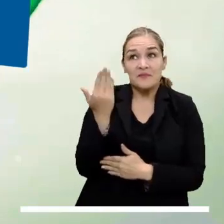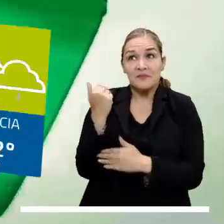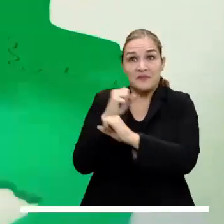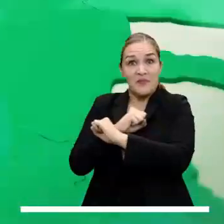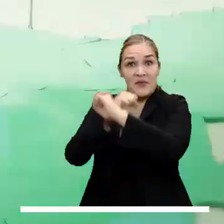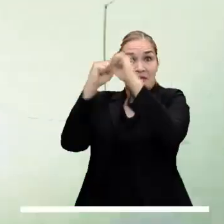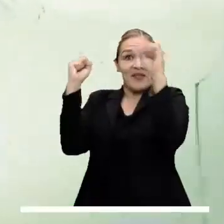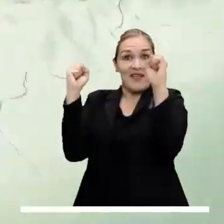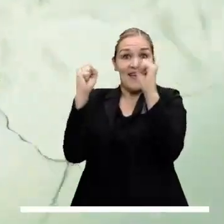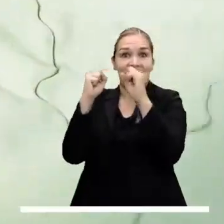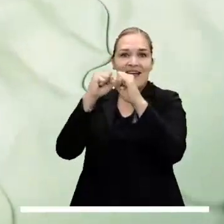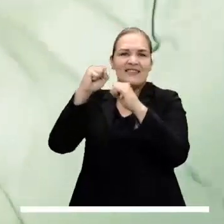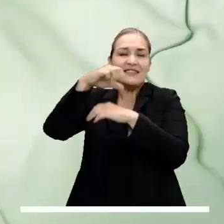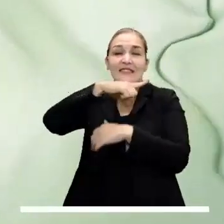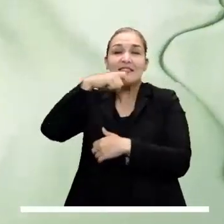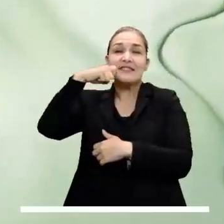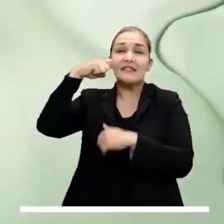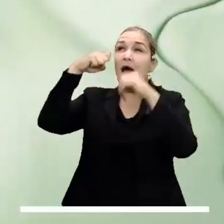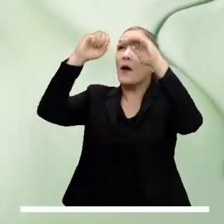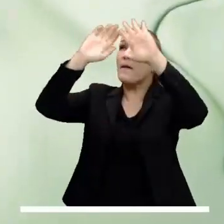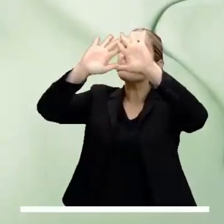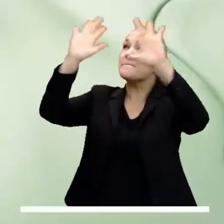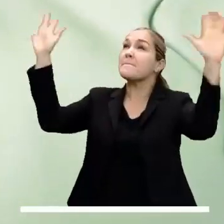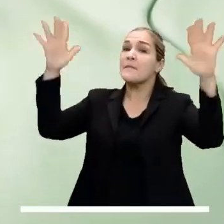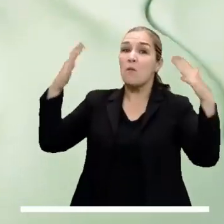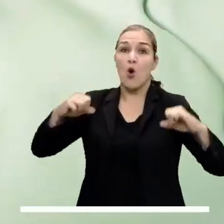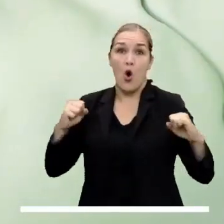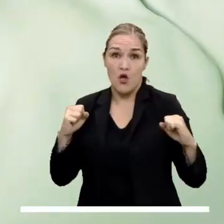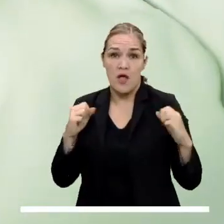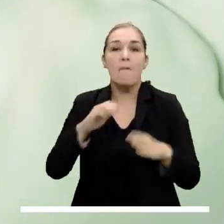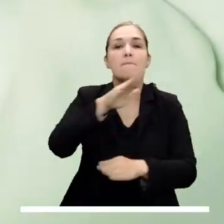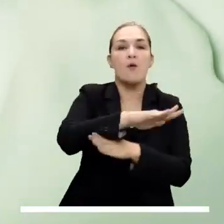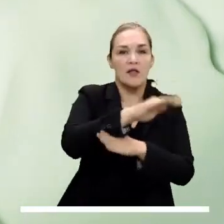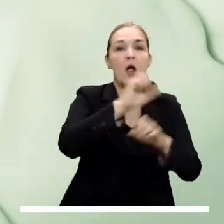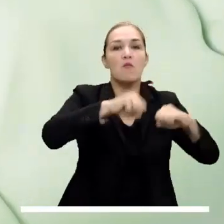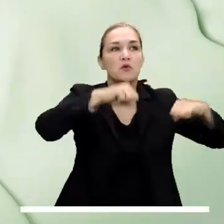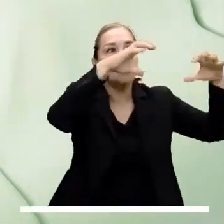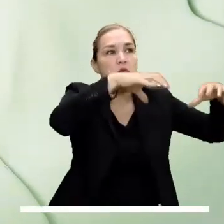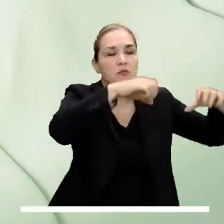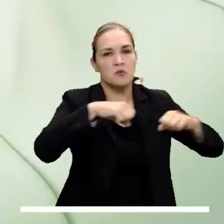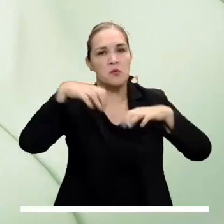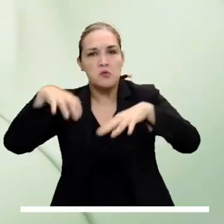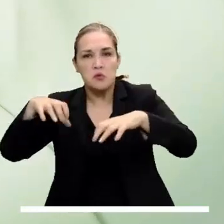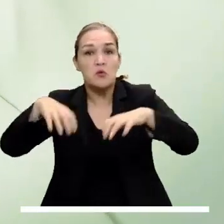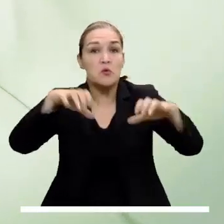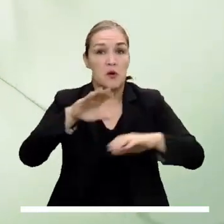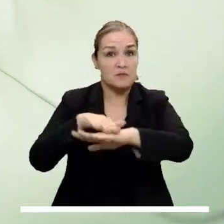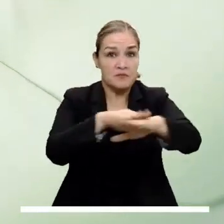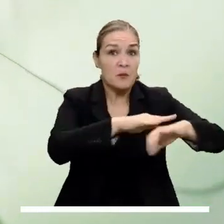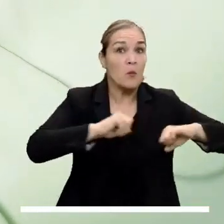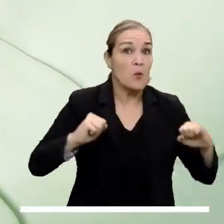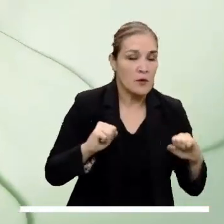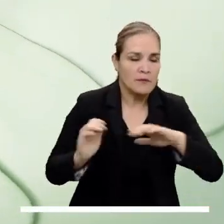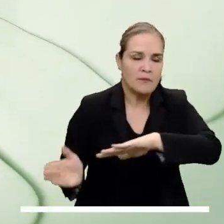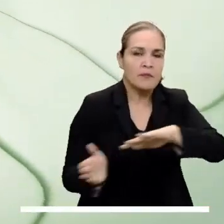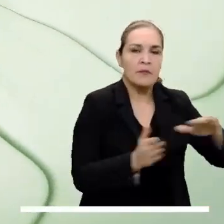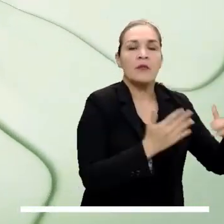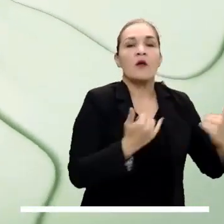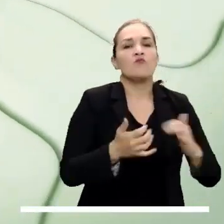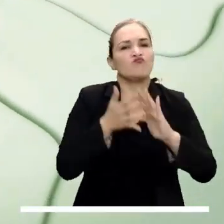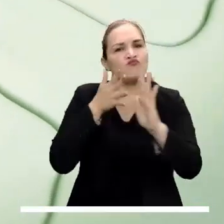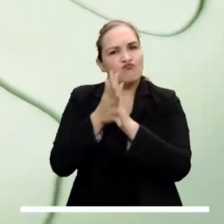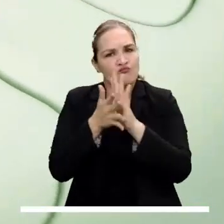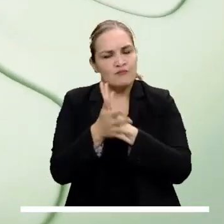sur de Guainía. Del tiempo seco, que se registró durante la mañana en la capital, pasará a una tarde con posibles lluvias